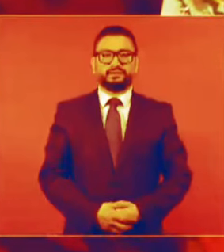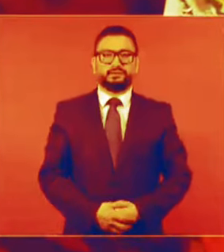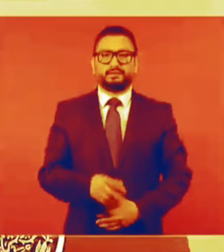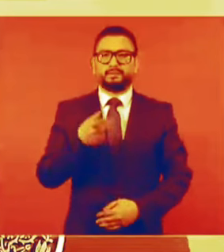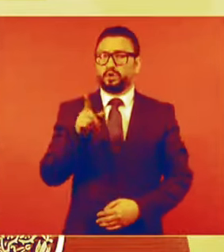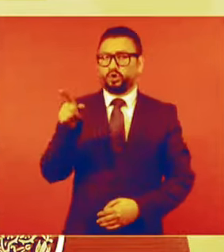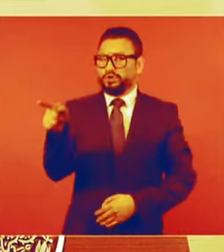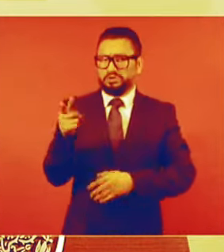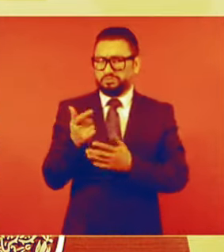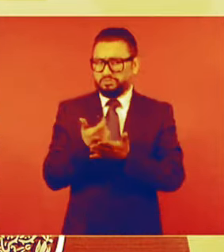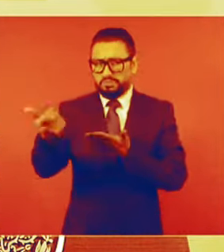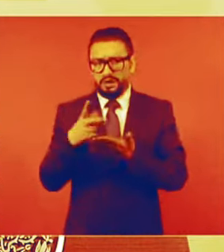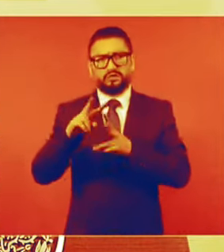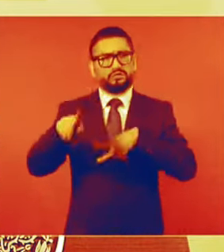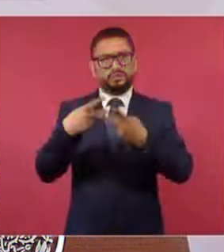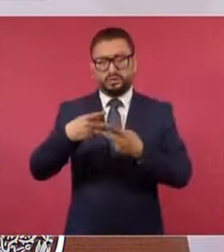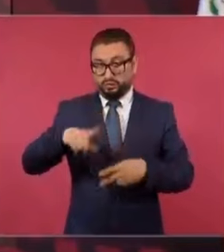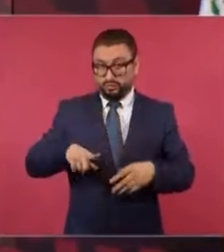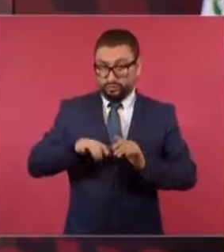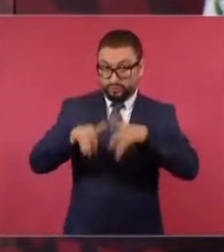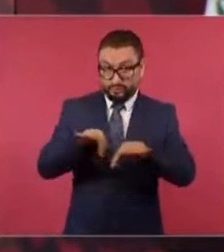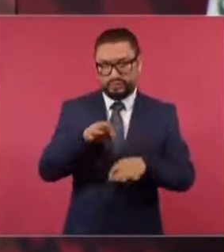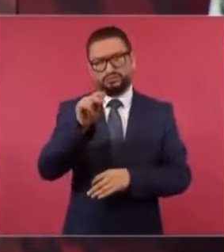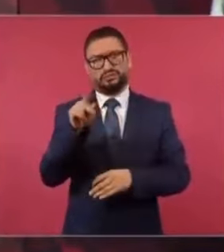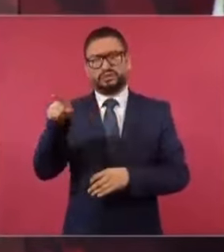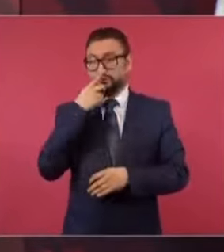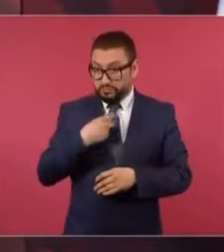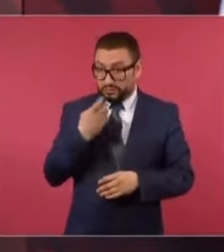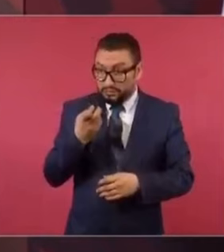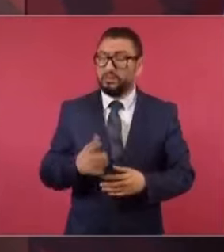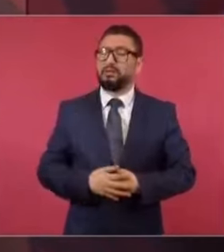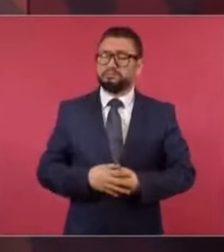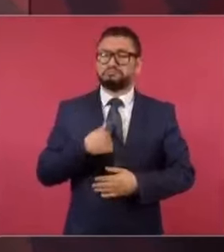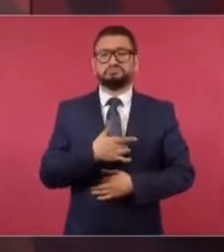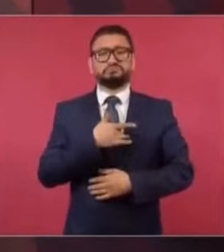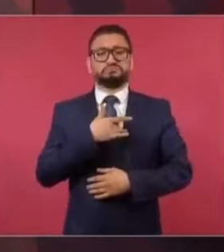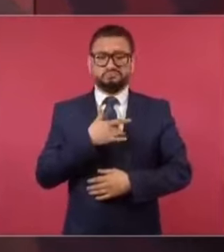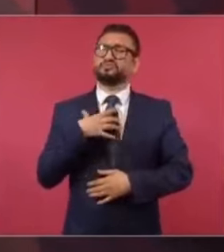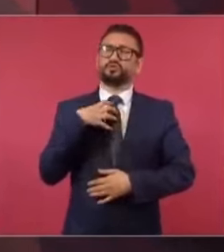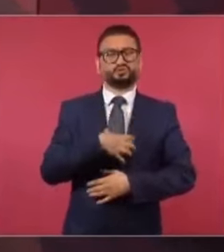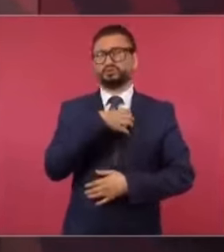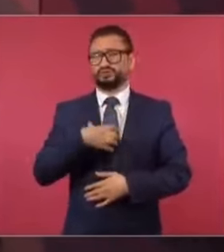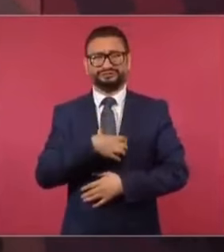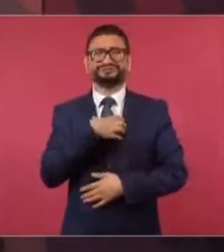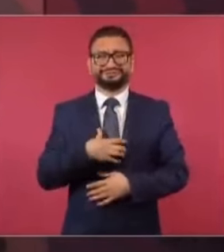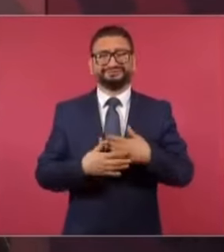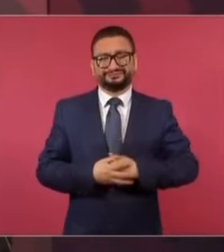cobra y no va a trabajar en el gobierno. Cuando me dijo eso, me sentí contentísimo.